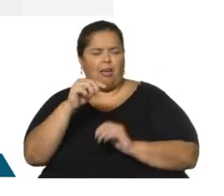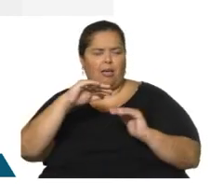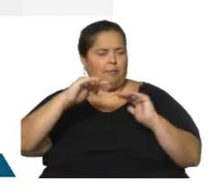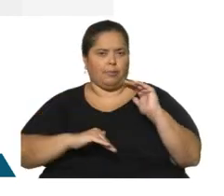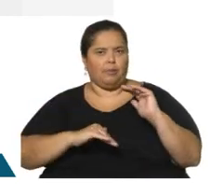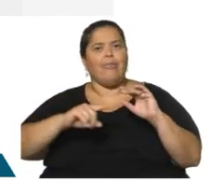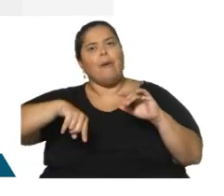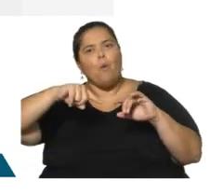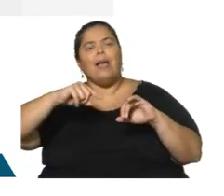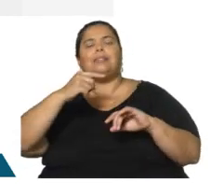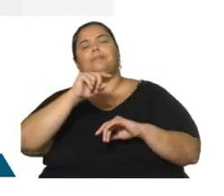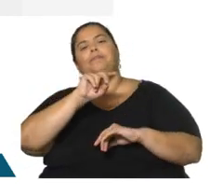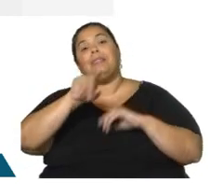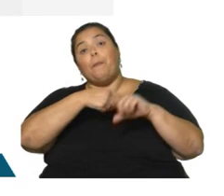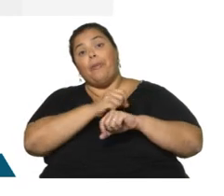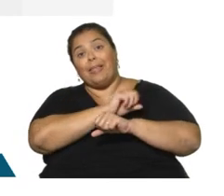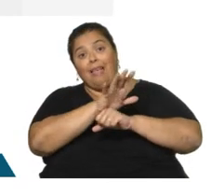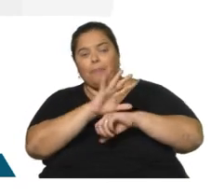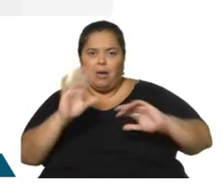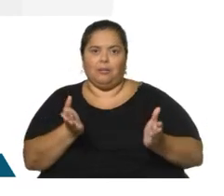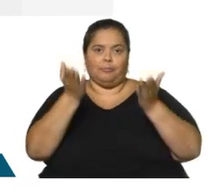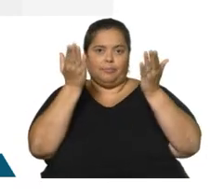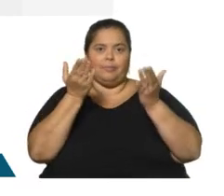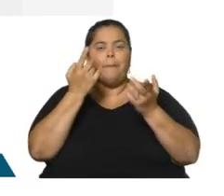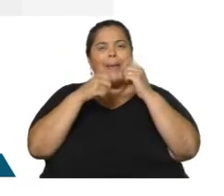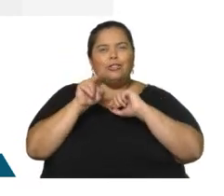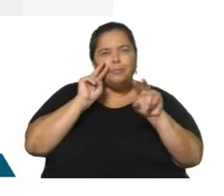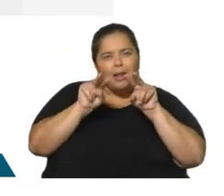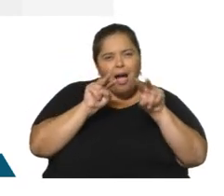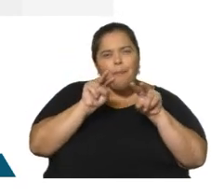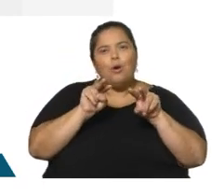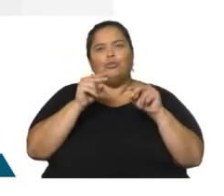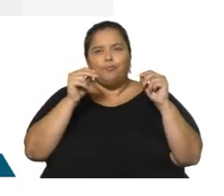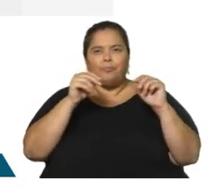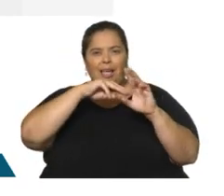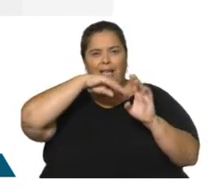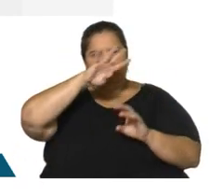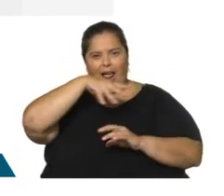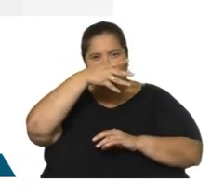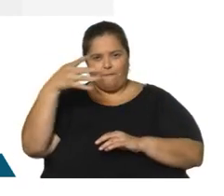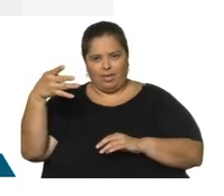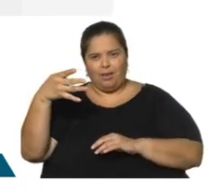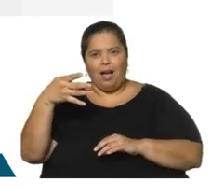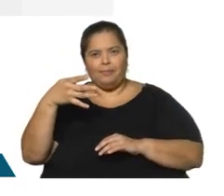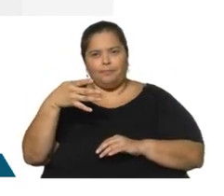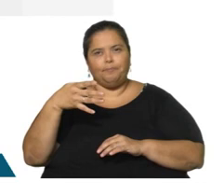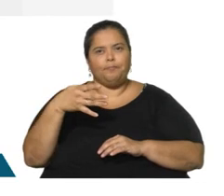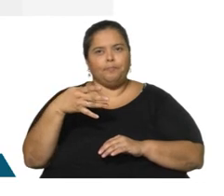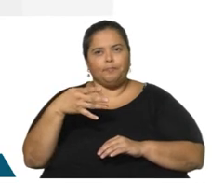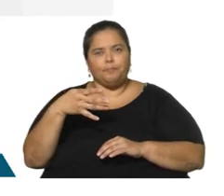vamos poniendo la lupa y vemos el cuadro que está junto a la gráfica, así debajo, ahí vemos